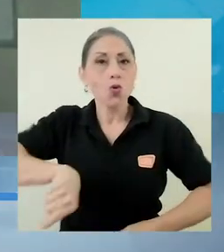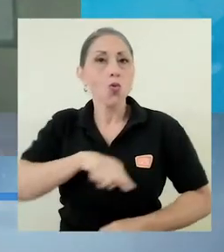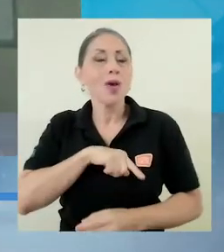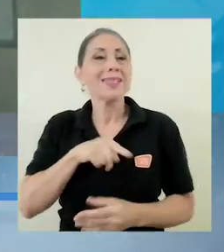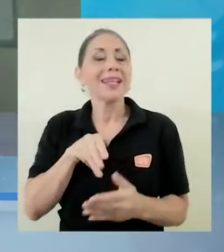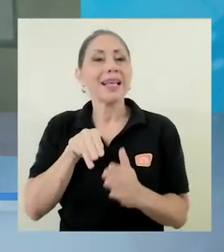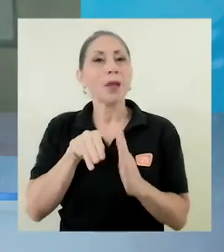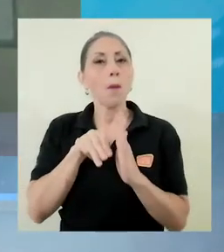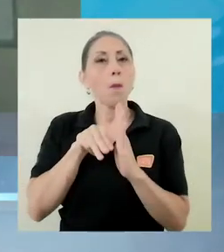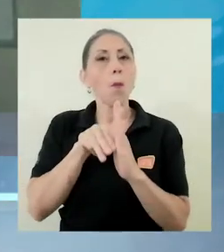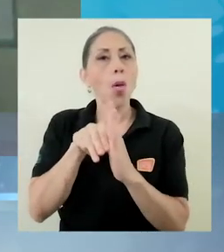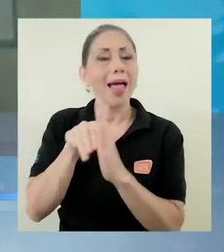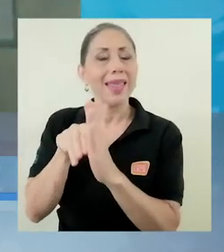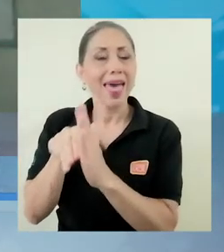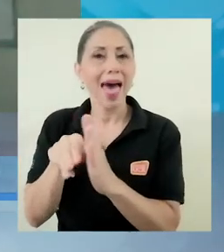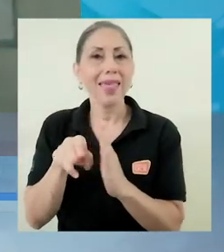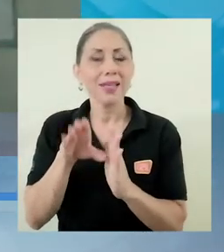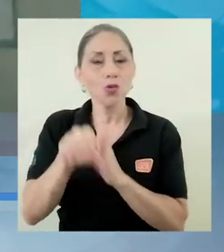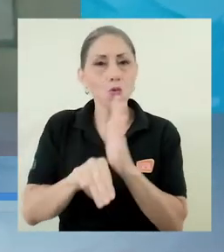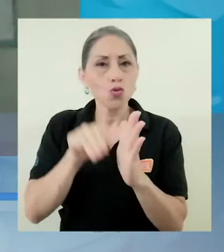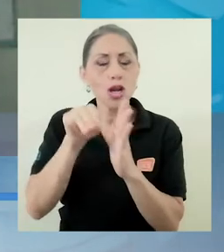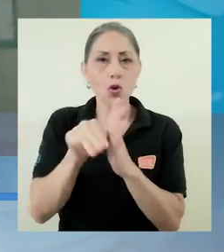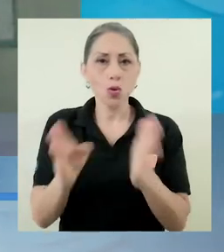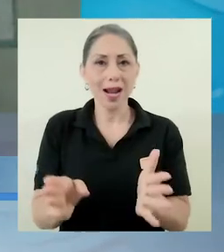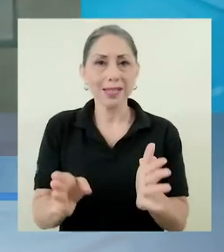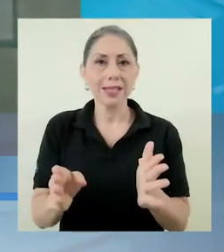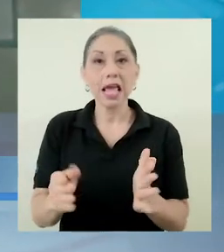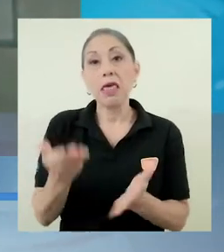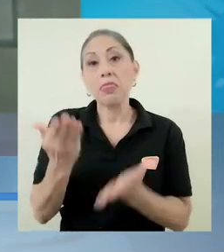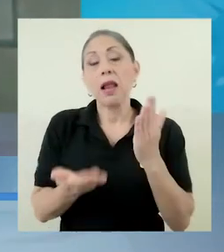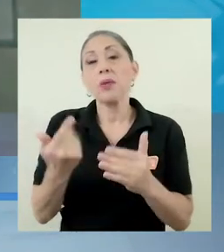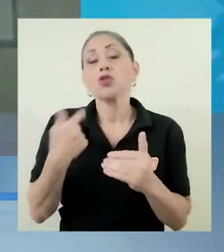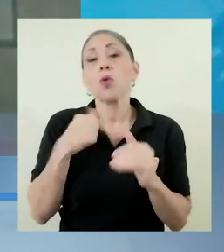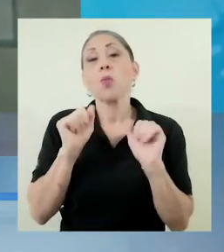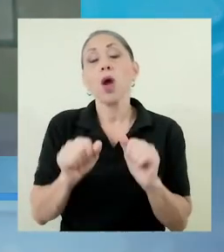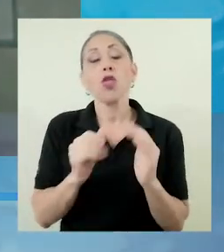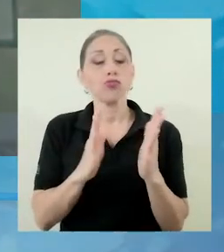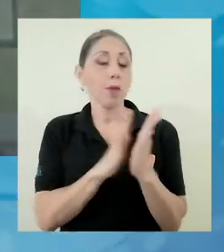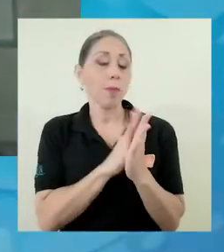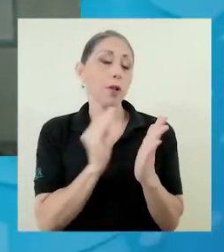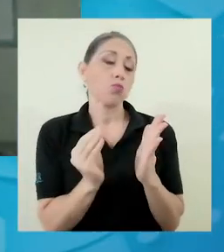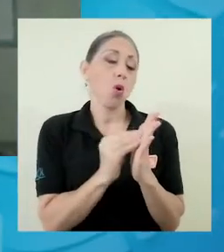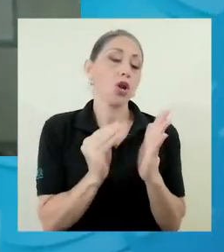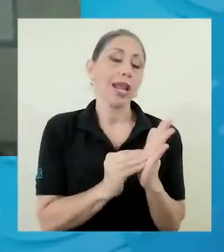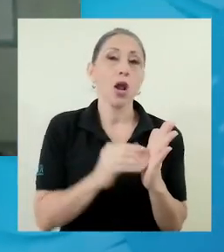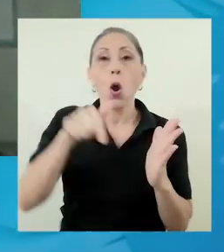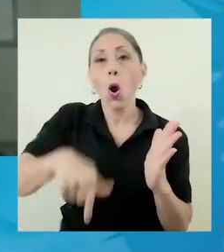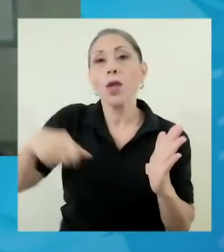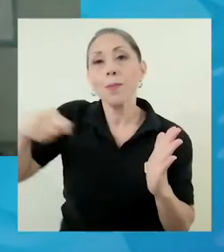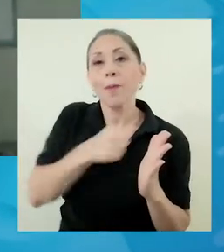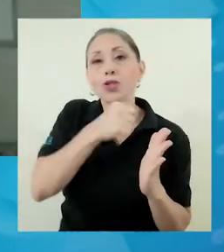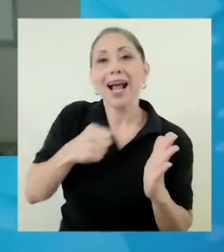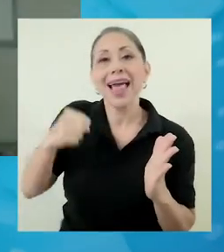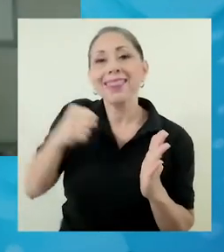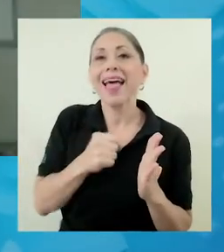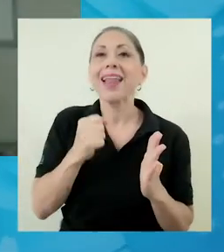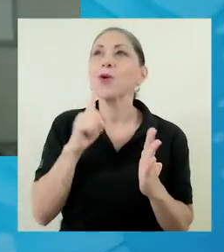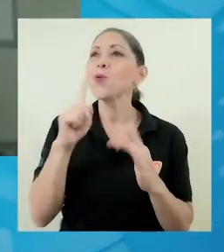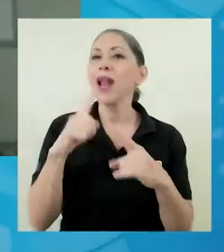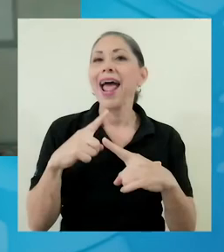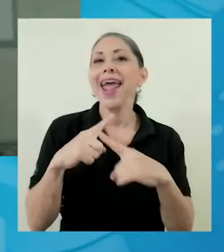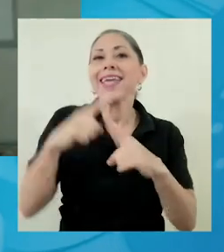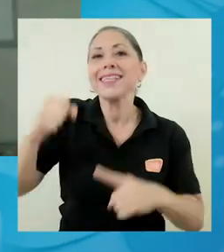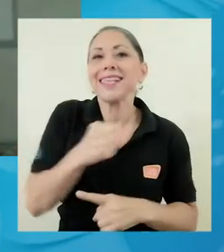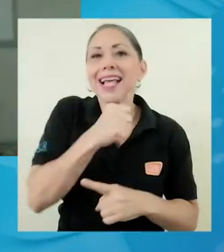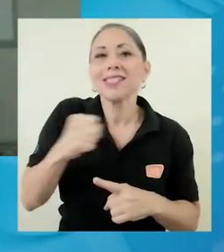curriculares. Entonces yo puedo poner, bueno, hoy vamos a cantar X canción y no tengo que especificar cómo